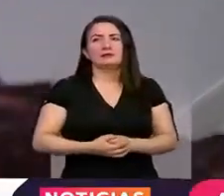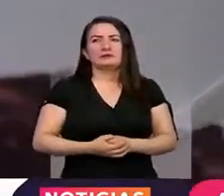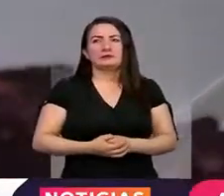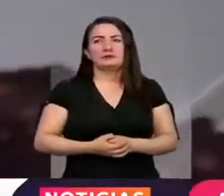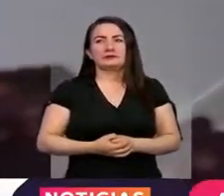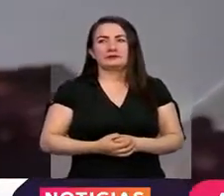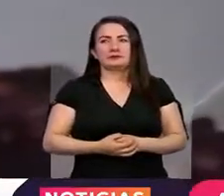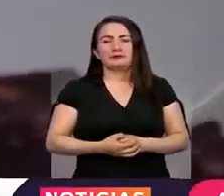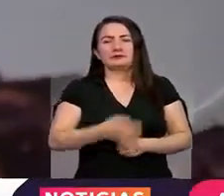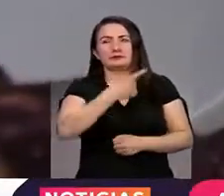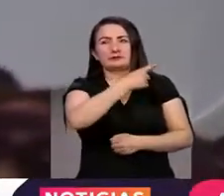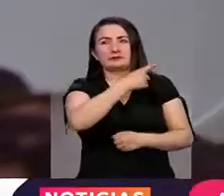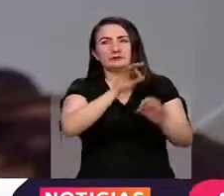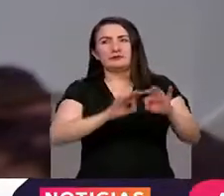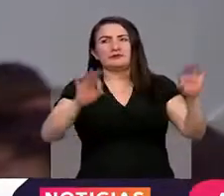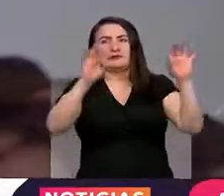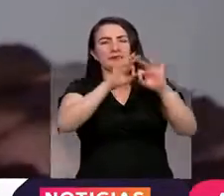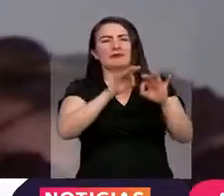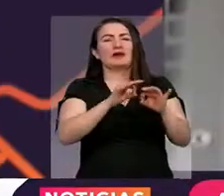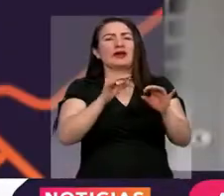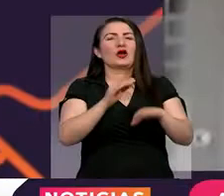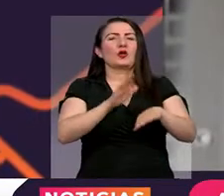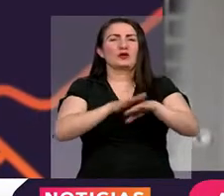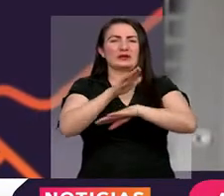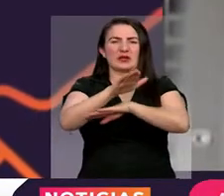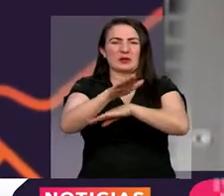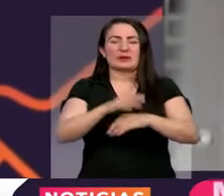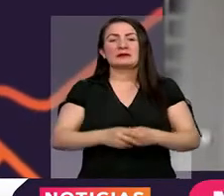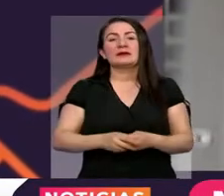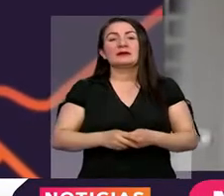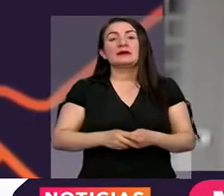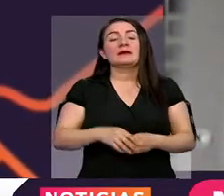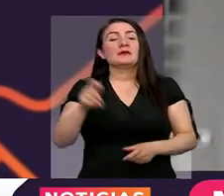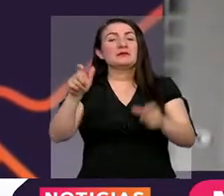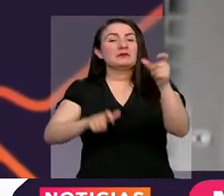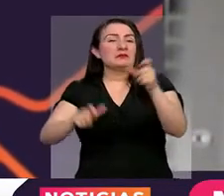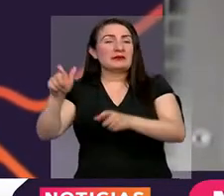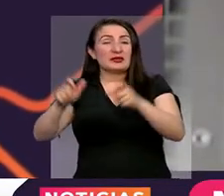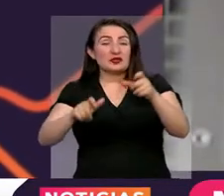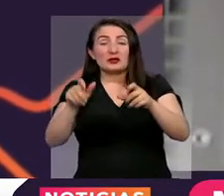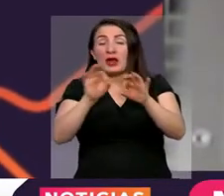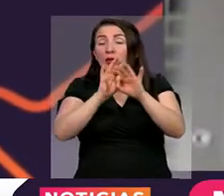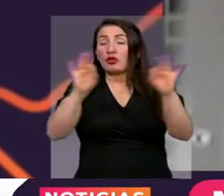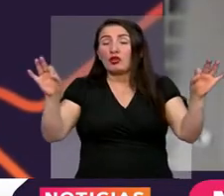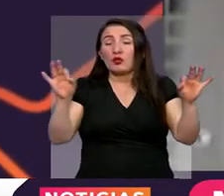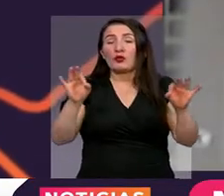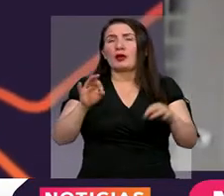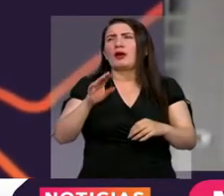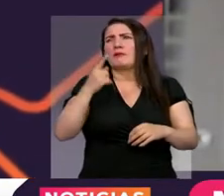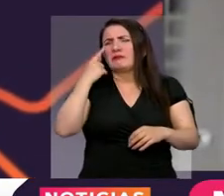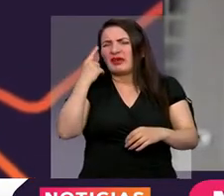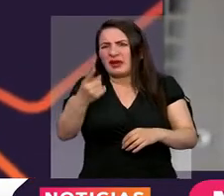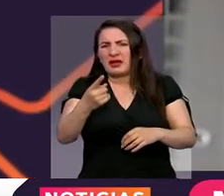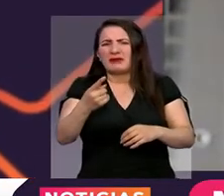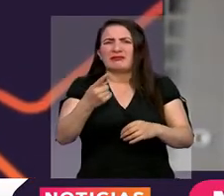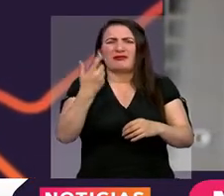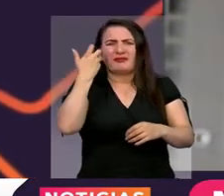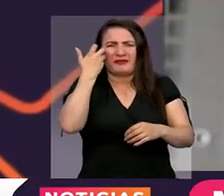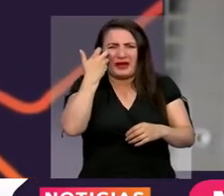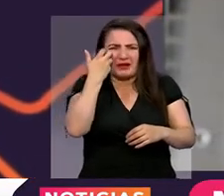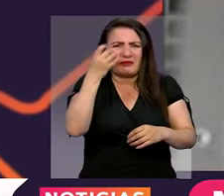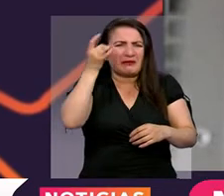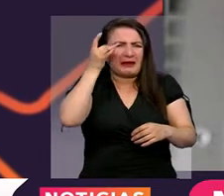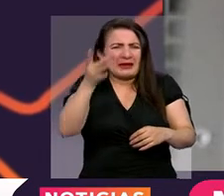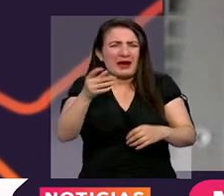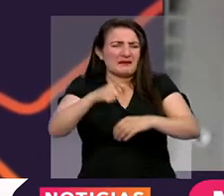esquema y evitar graves consecuencias. Las personas que nunca han visto unas secuelas de una enfermedad por polio o no han visto, por ejemplo, las